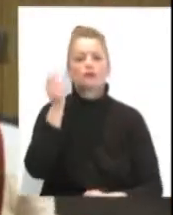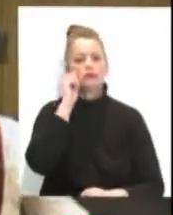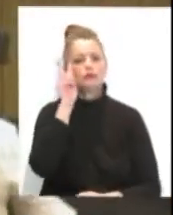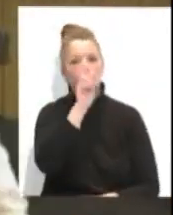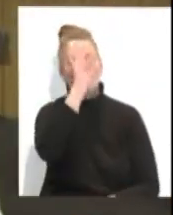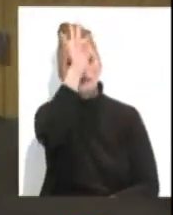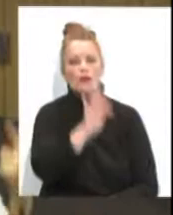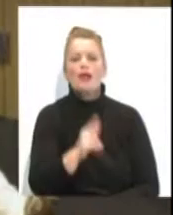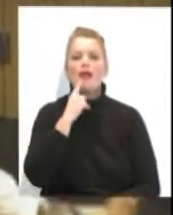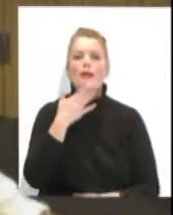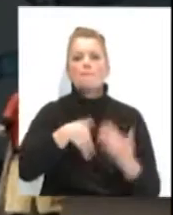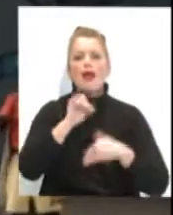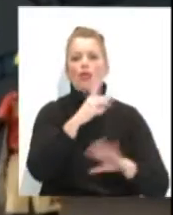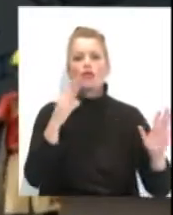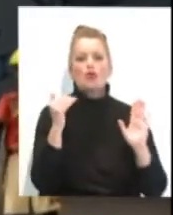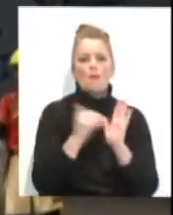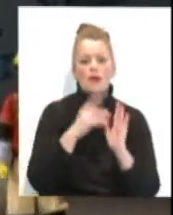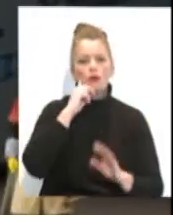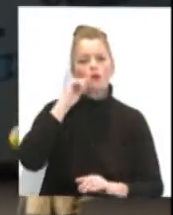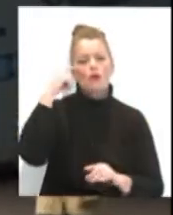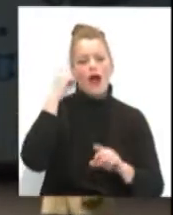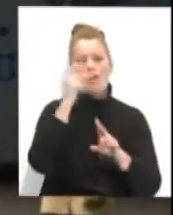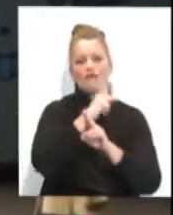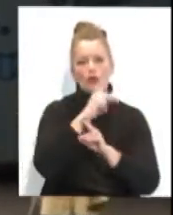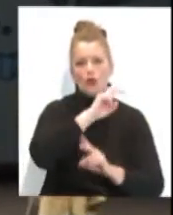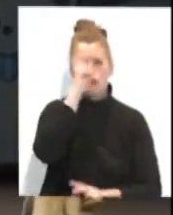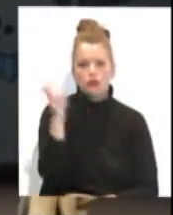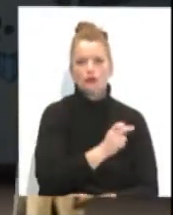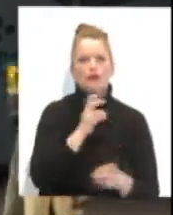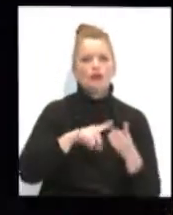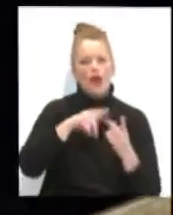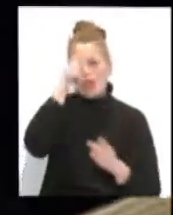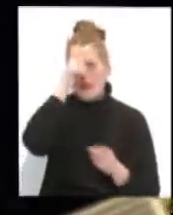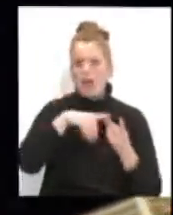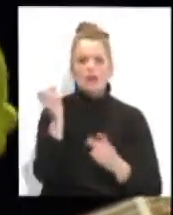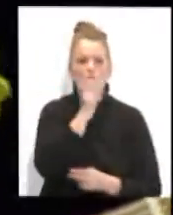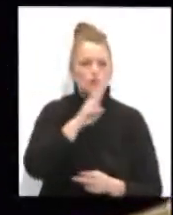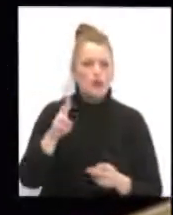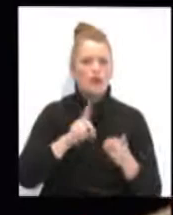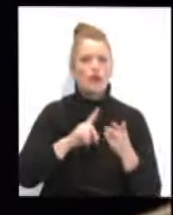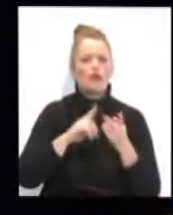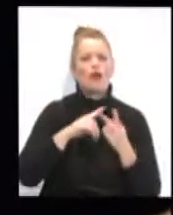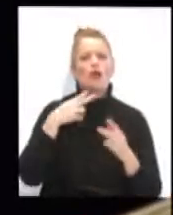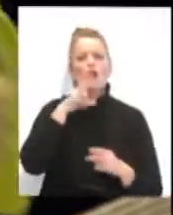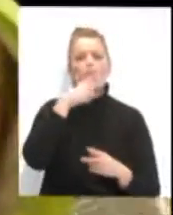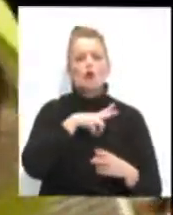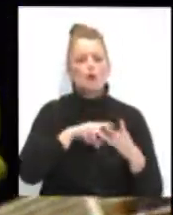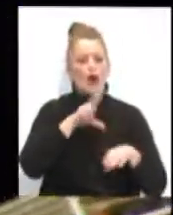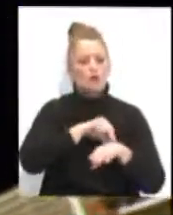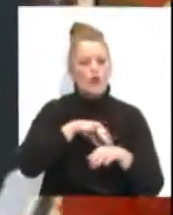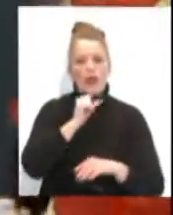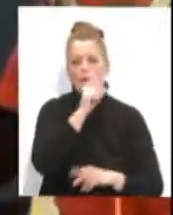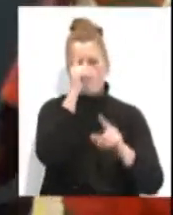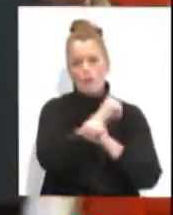y más de 18.000 reproducciones de vídeo. Reino Unido, Argentina, Alemania, Estados Unidos, Suiza y Portugal son los